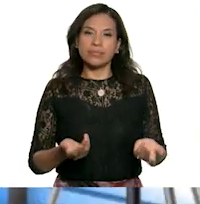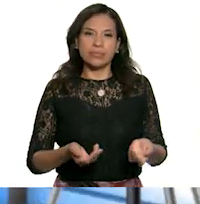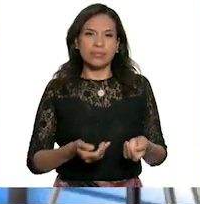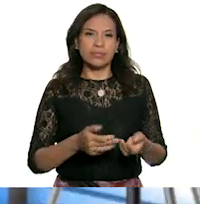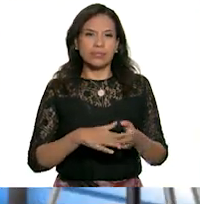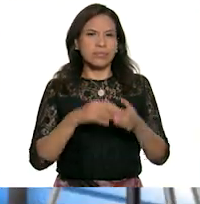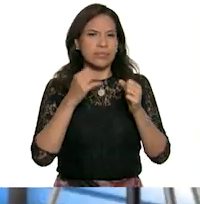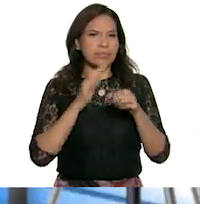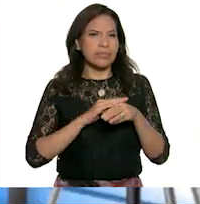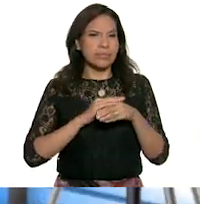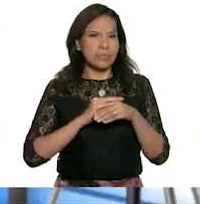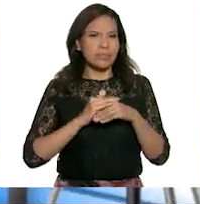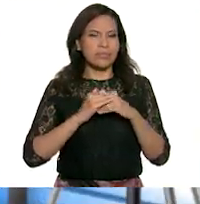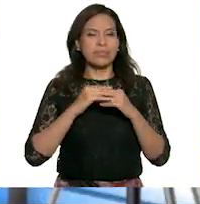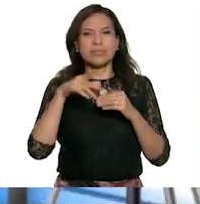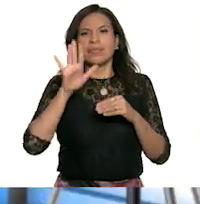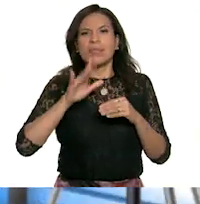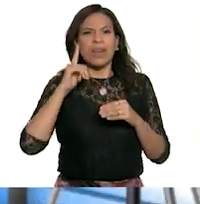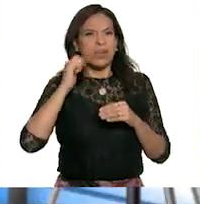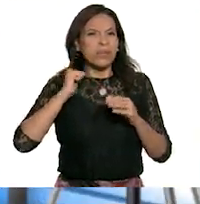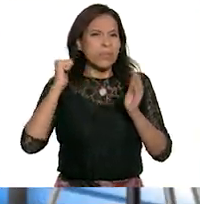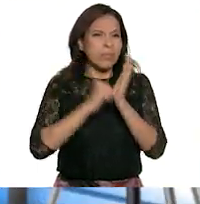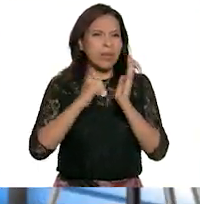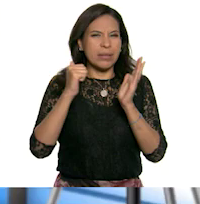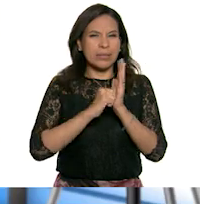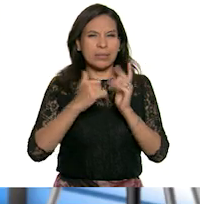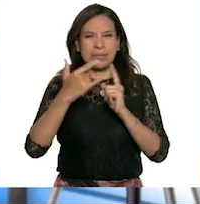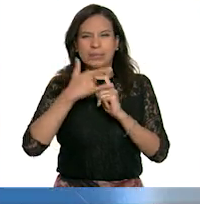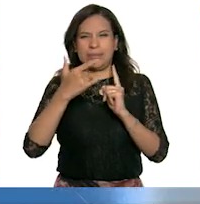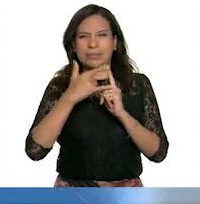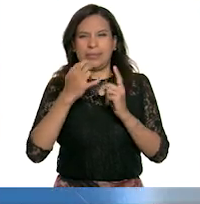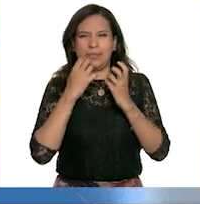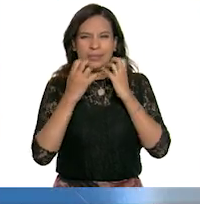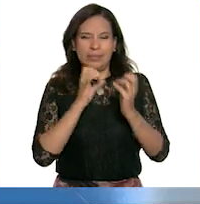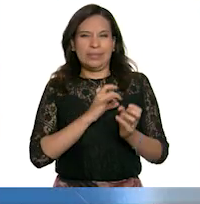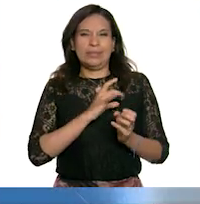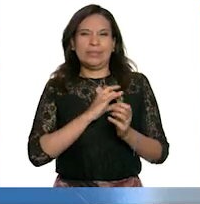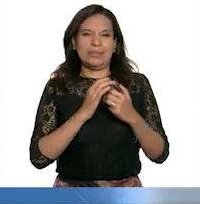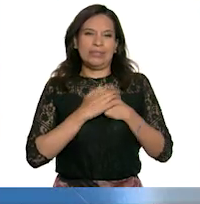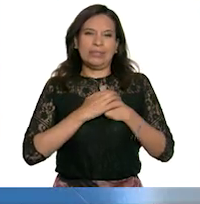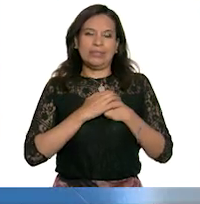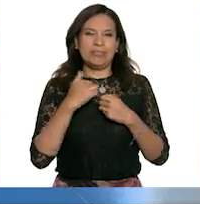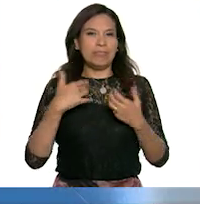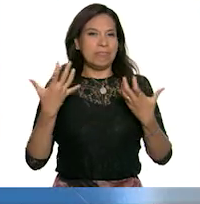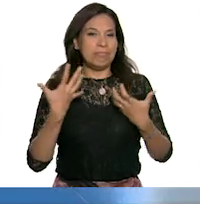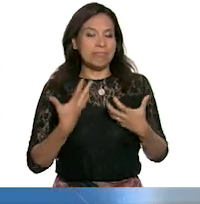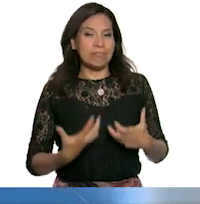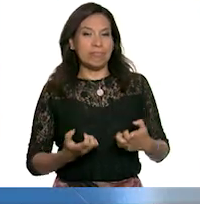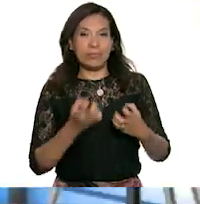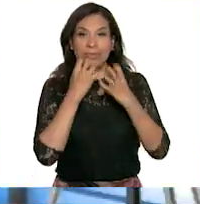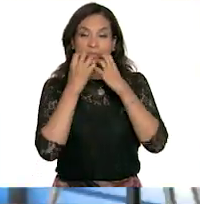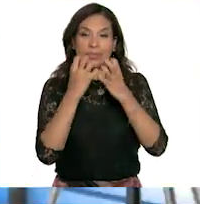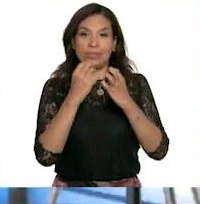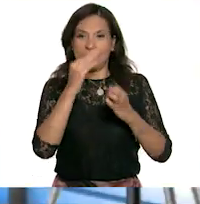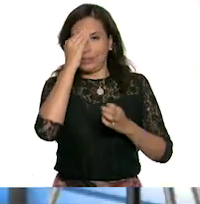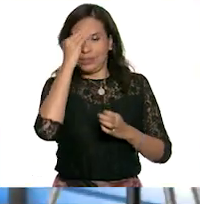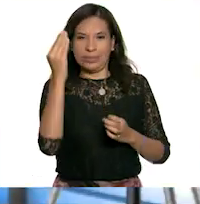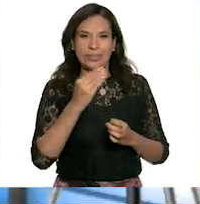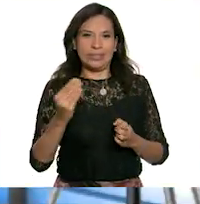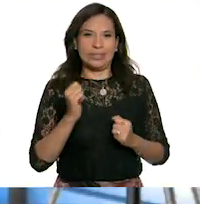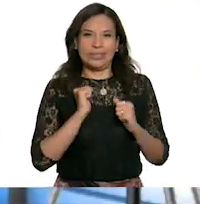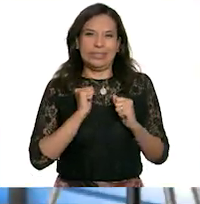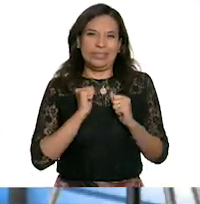hicieron con una intensidad. ¡Ay, que parecía que la tiraban! ¡Ay, ay, ay! Grité asustado. ¡Qué horror!